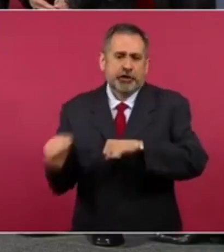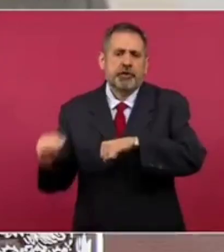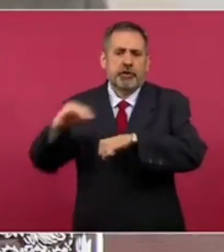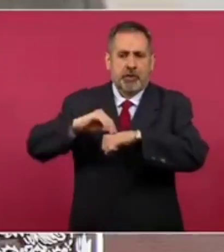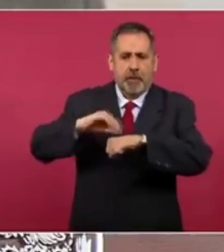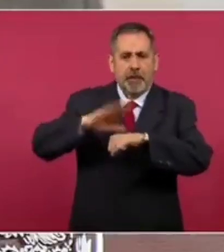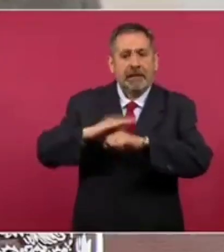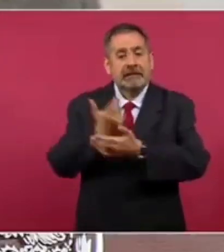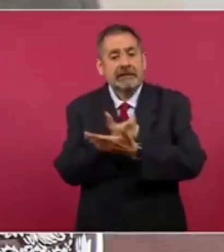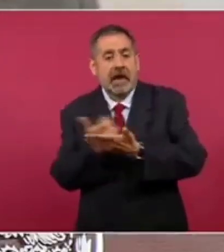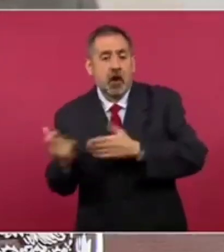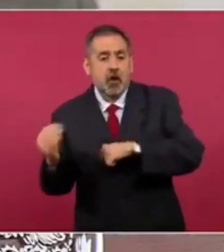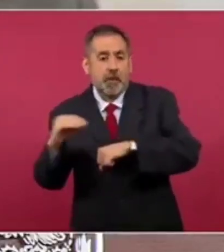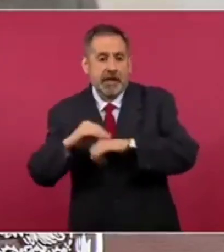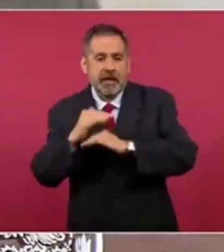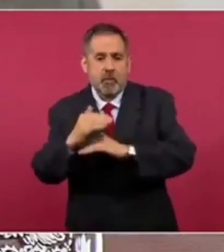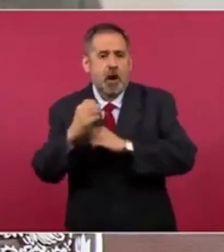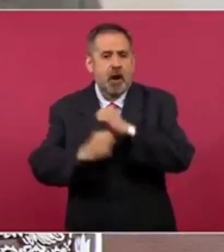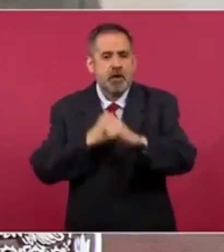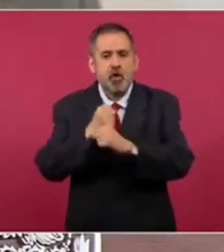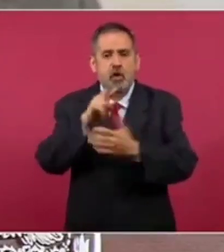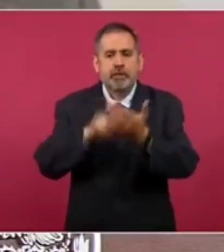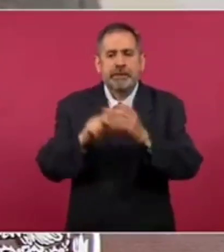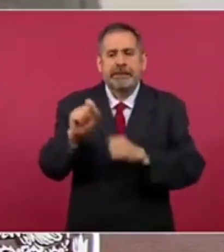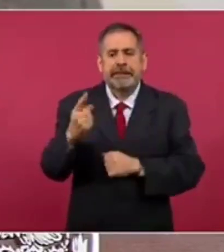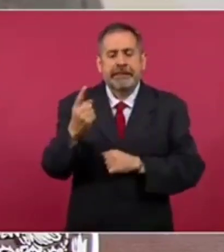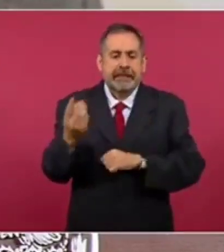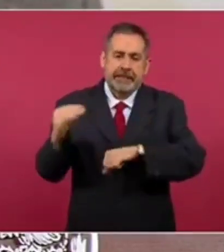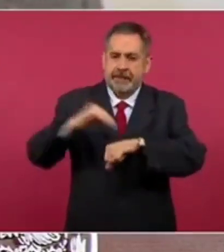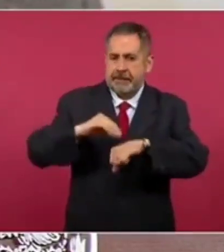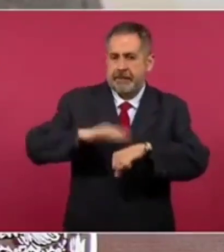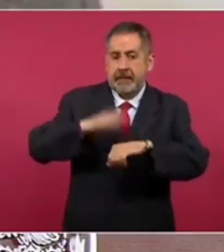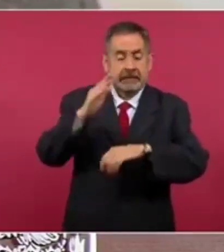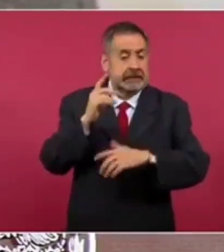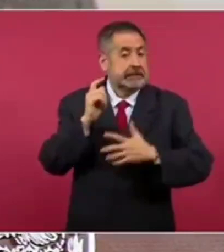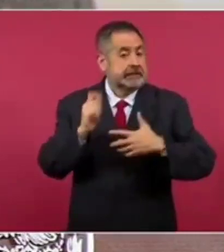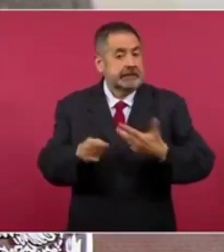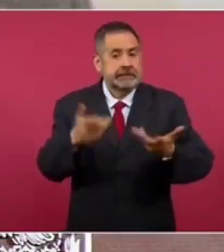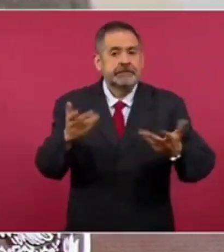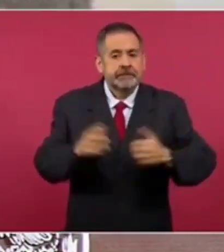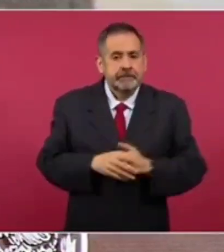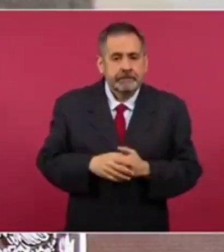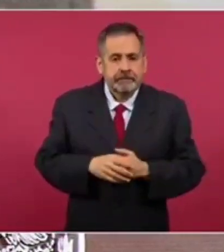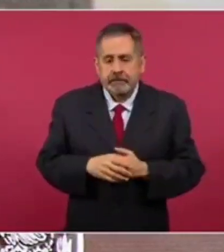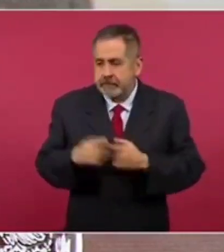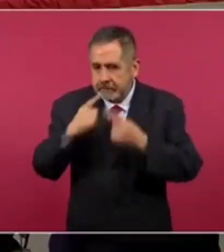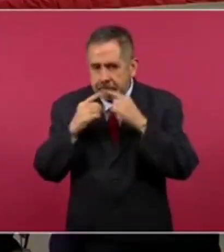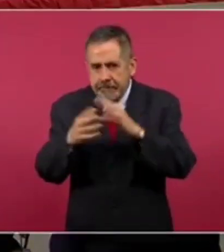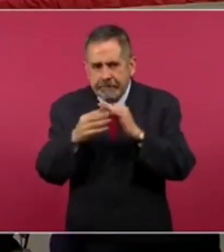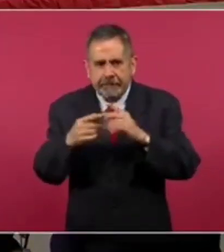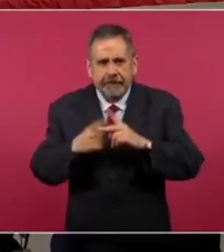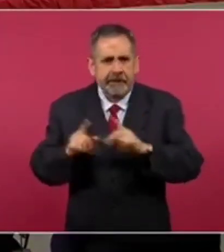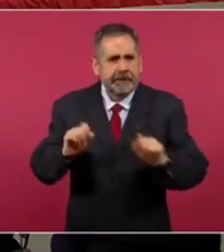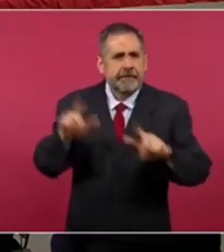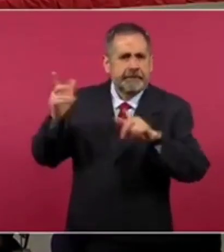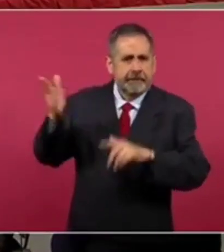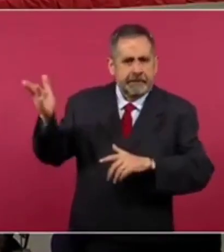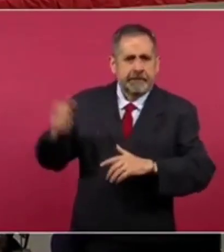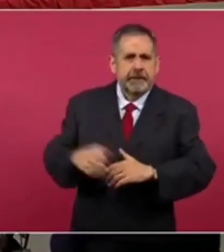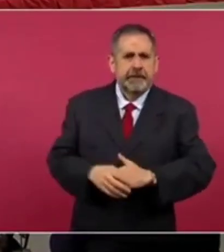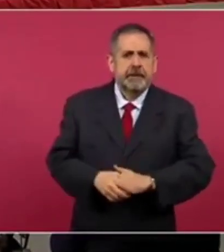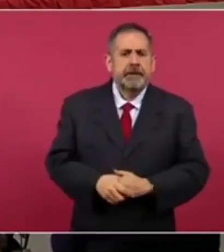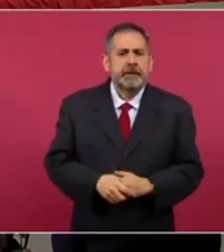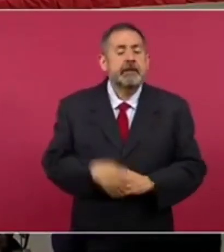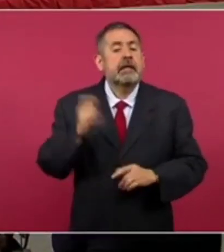salario mínimo en 2023. Esto significa, si nos ayudan con la presentación,